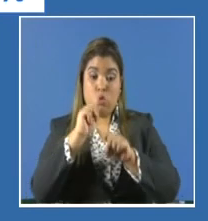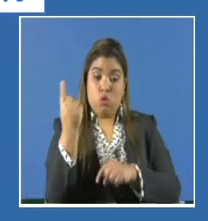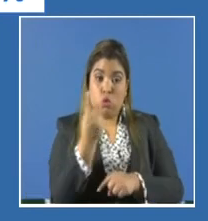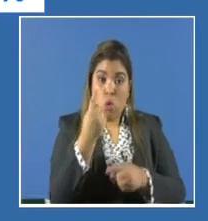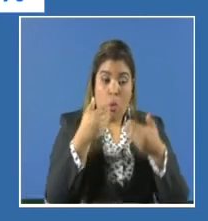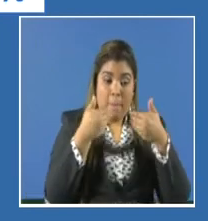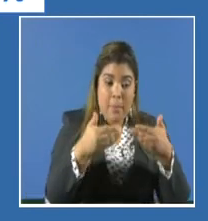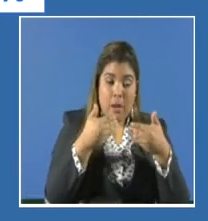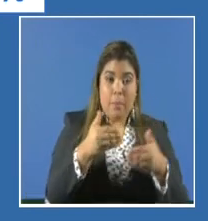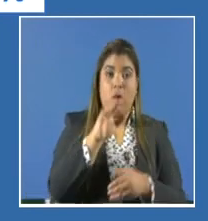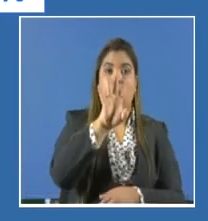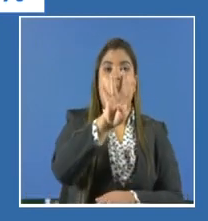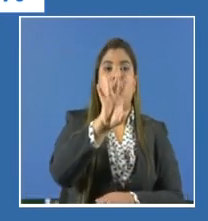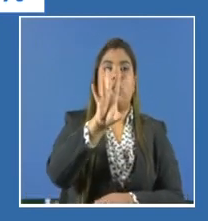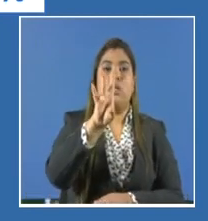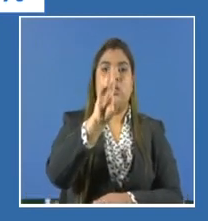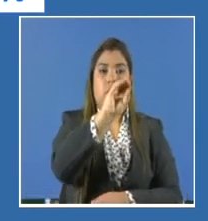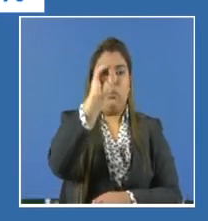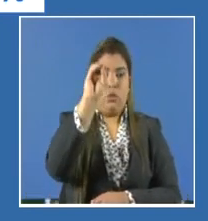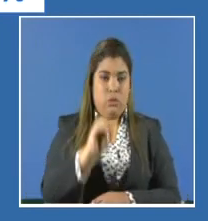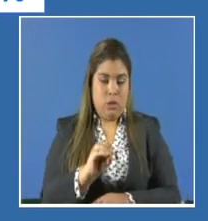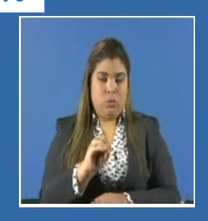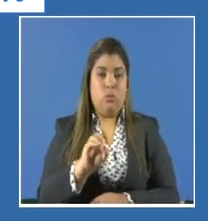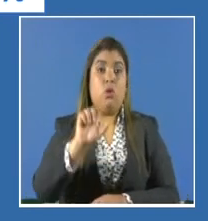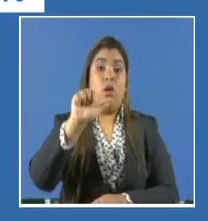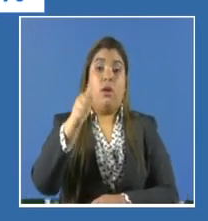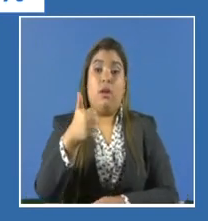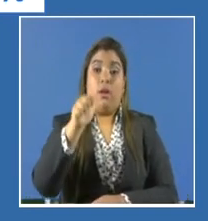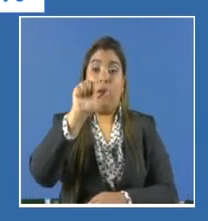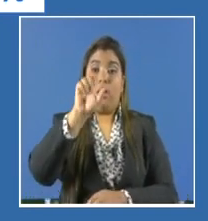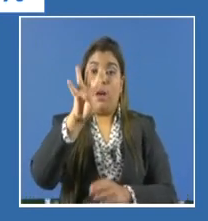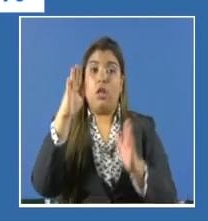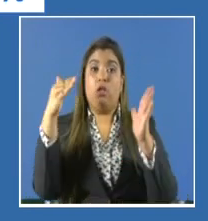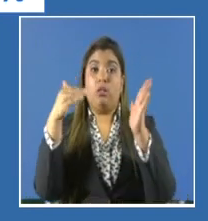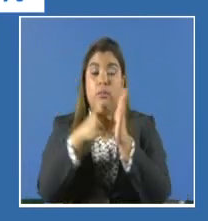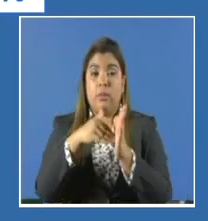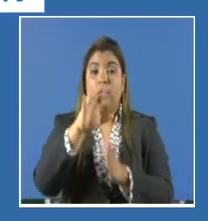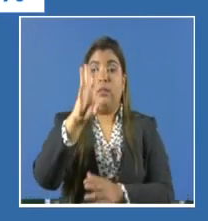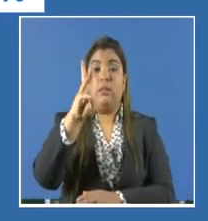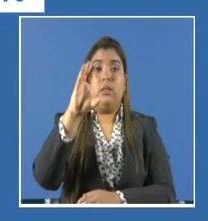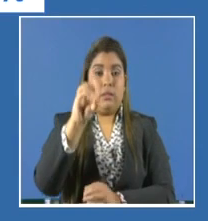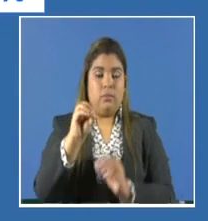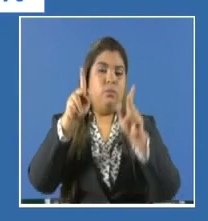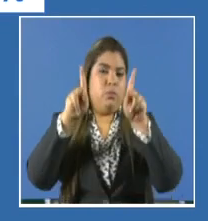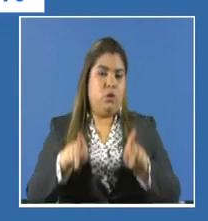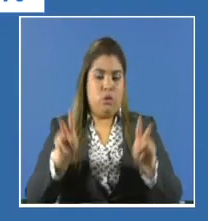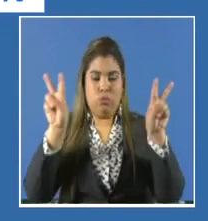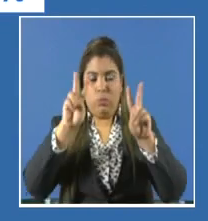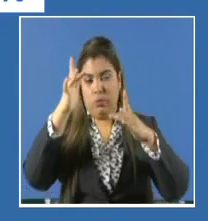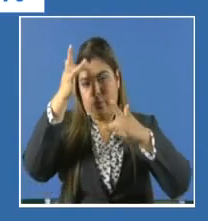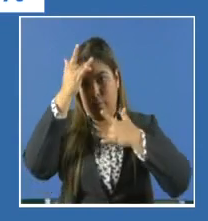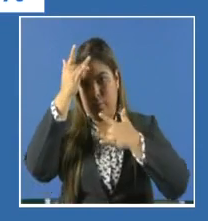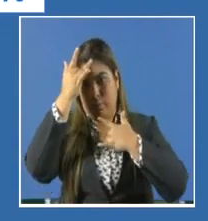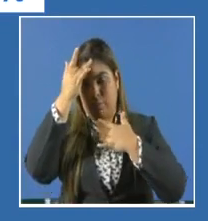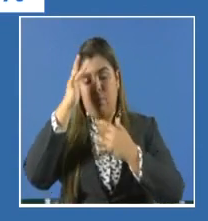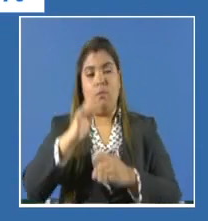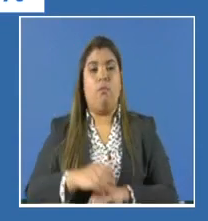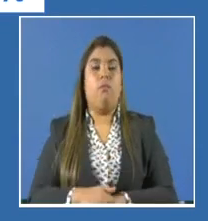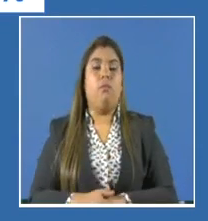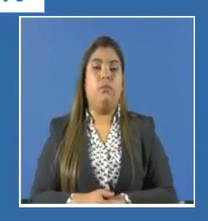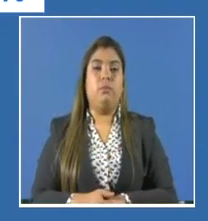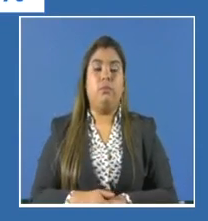47% con 14.060 casos activos. De igual forma,